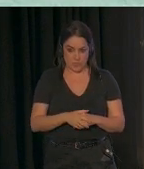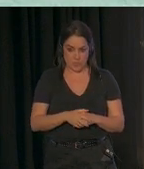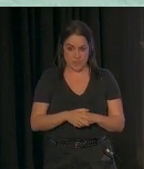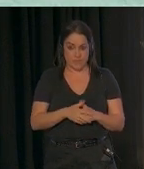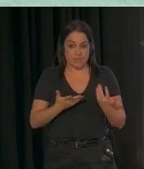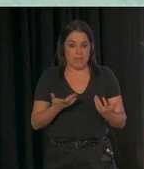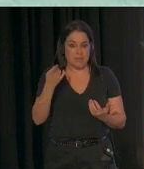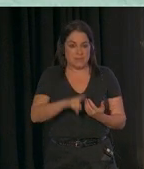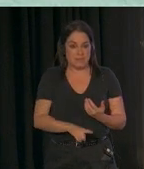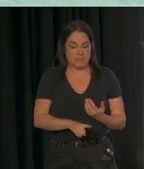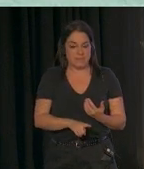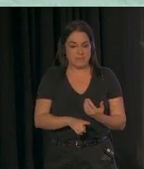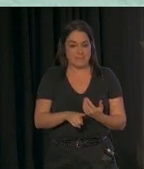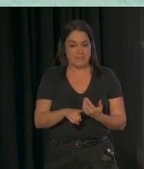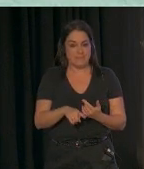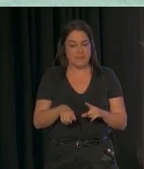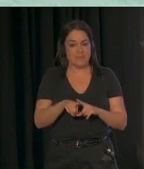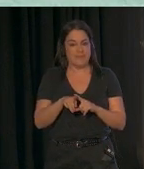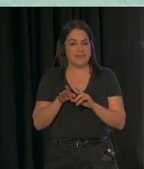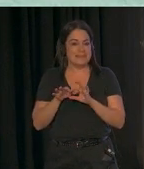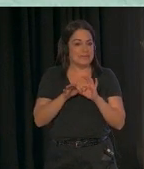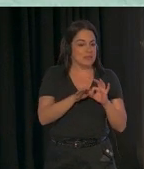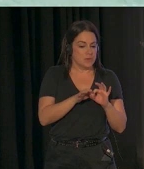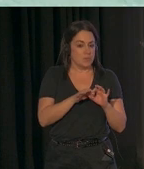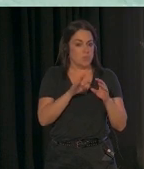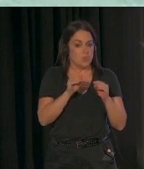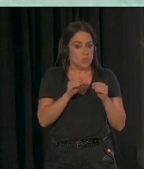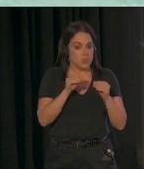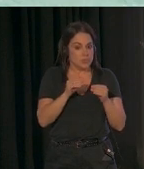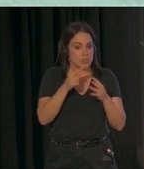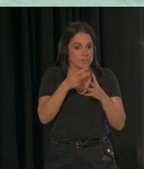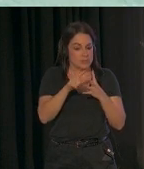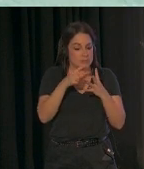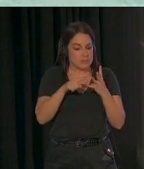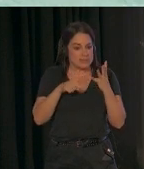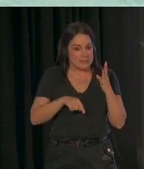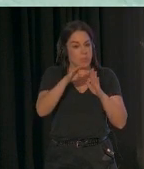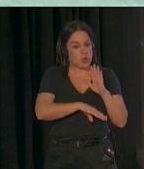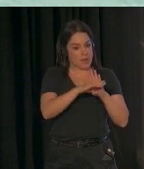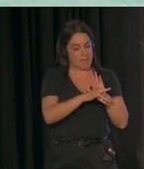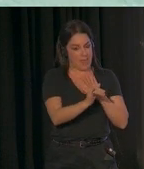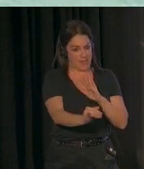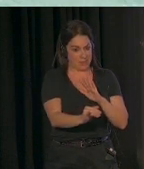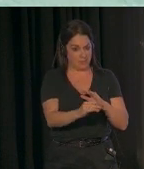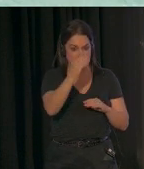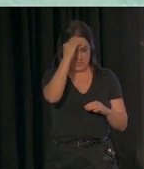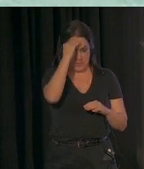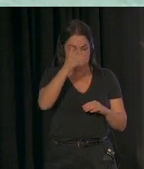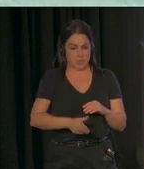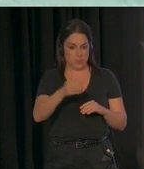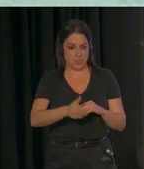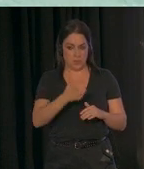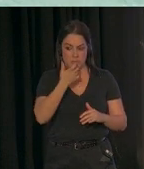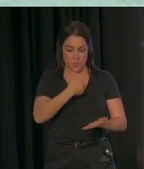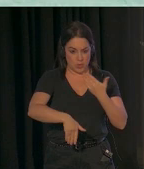Pero también tienen que ver con muchos de esos ingredientes que tiene IPACS, cosas que pensamos que son muy importantes, la